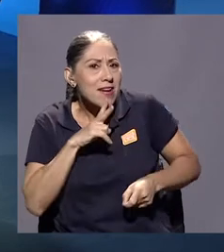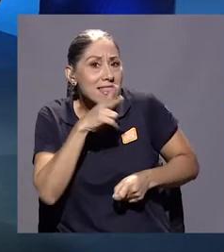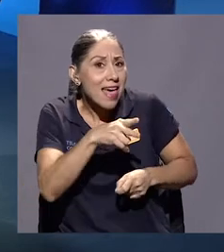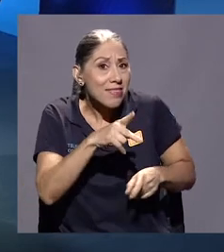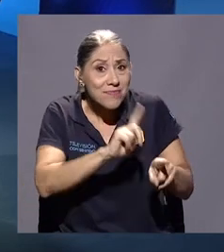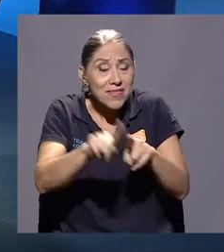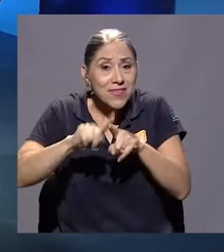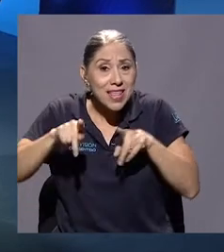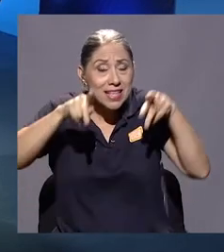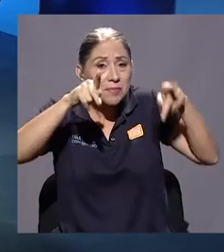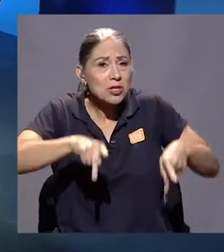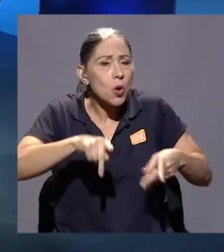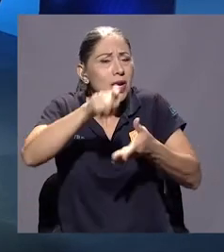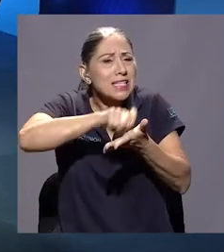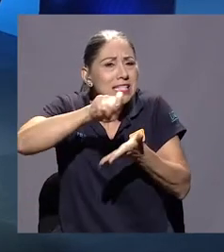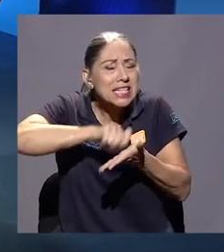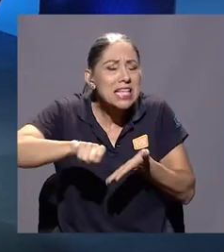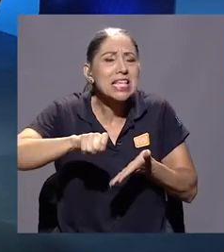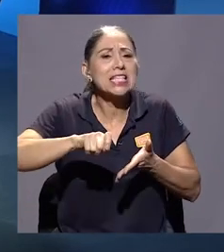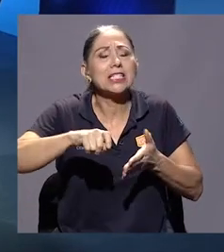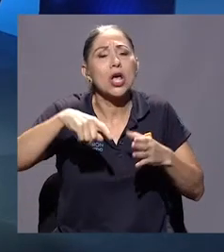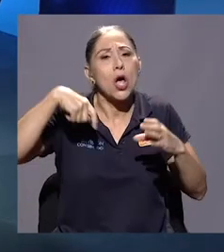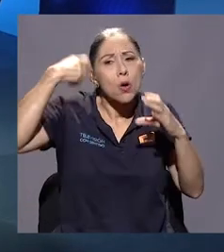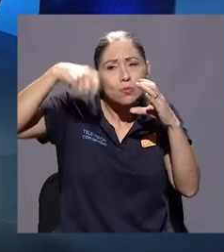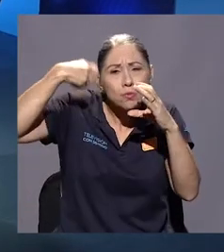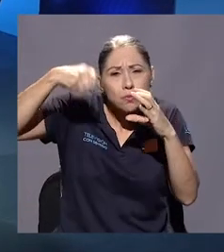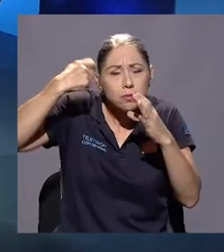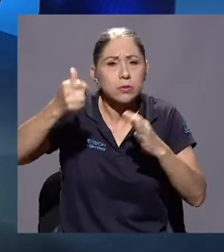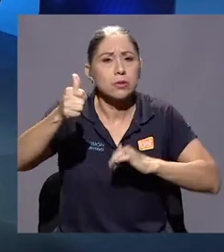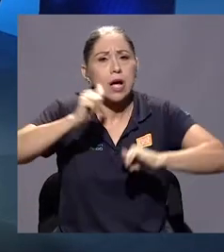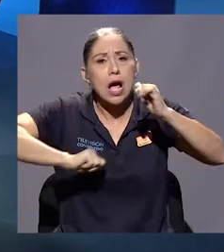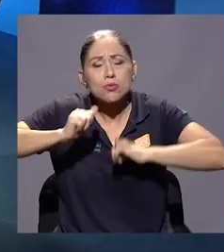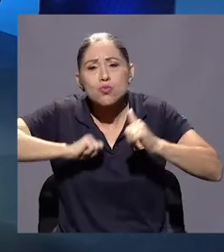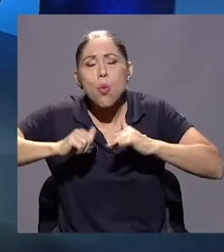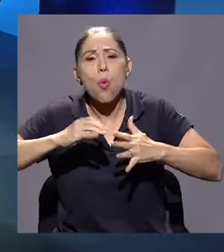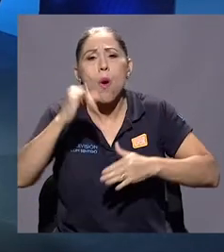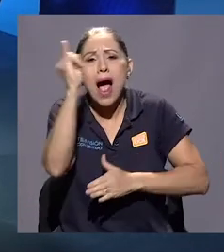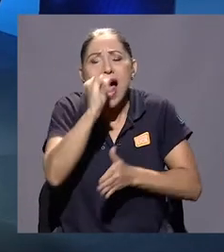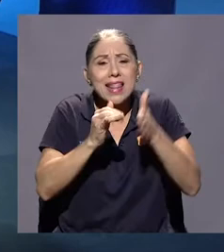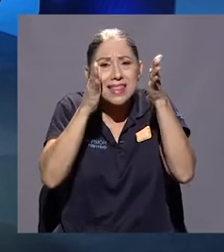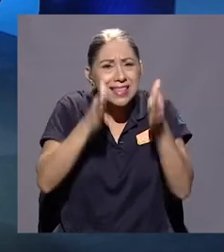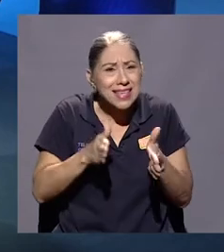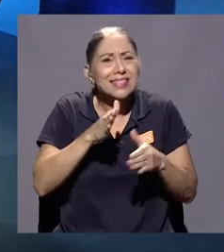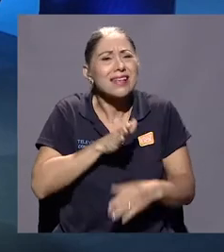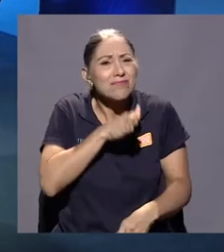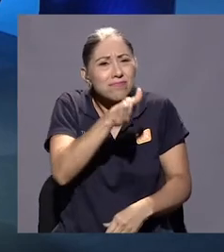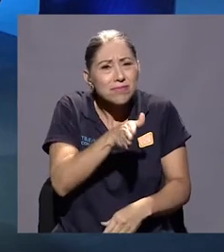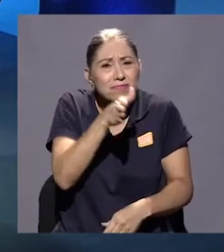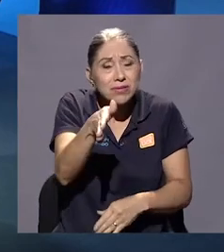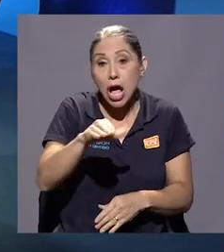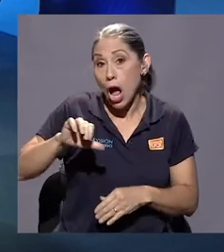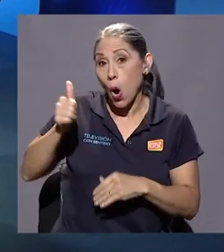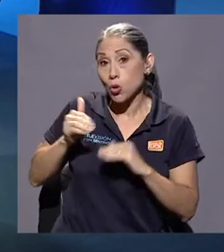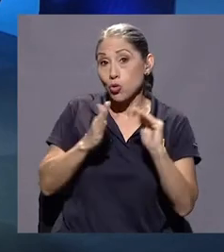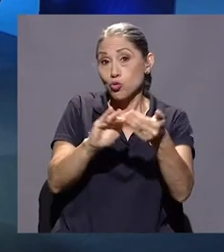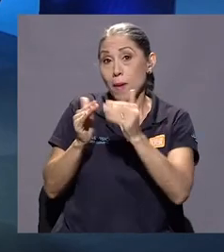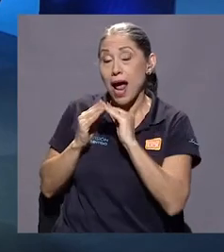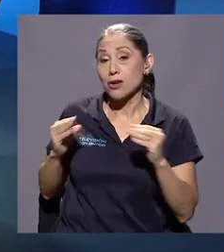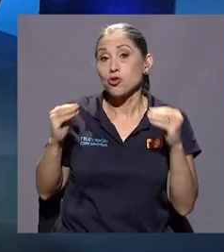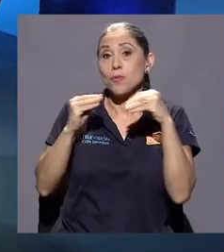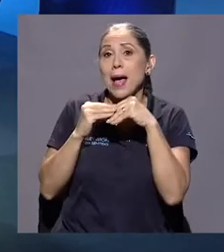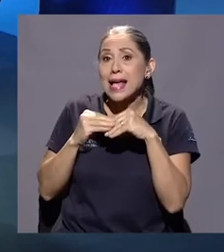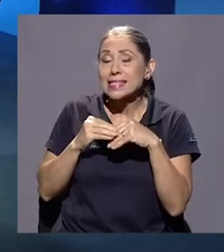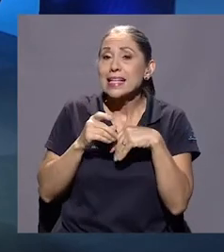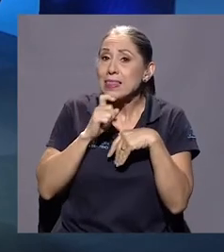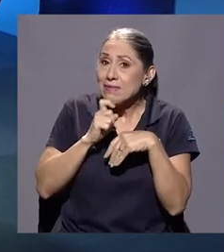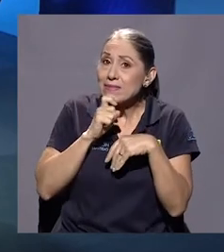Cineastas, documentalistas, escritores, artistas. Hay otras barriadas urbanos marginales en San José, pero